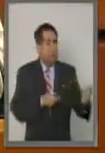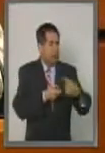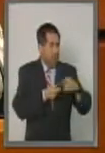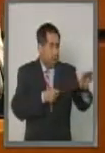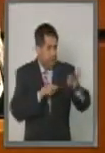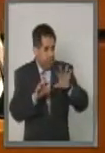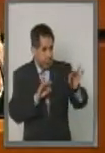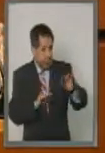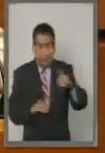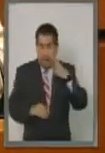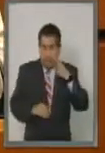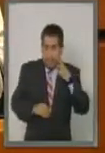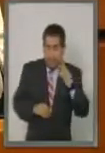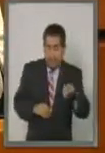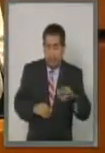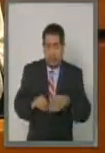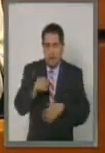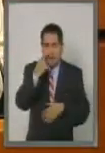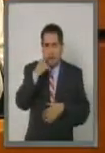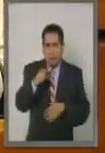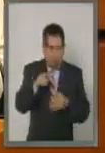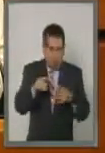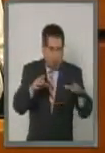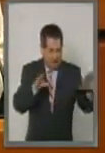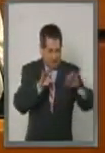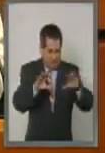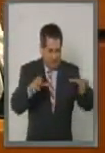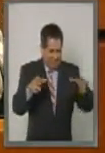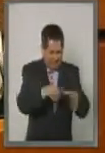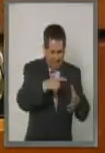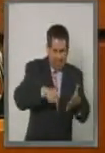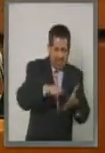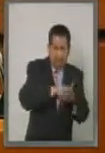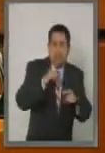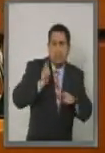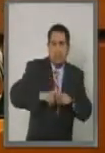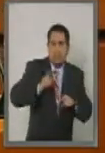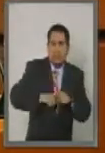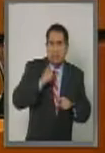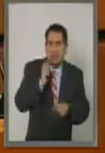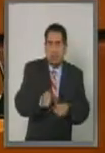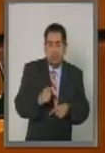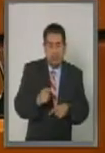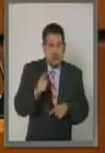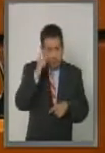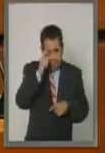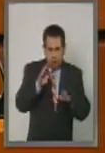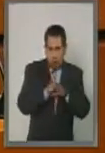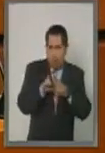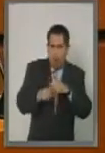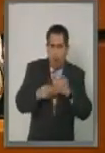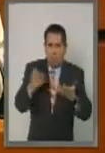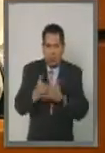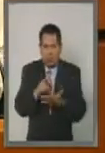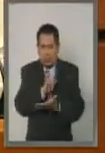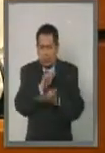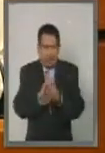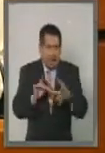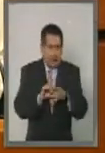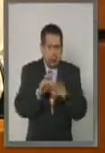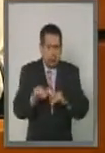administrativa de la CEAP, la constitución de esta Asamblea representaba un reto en términos legales.